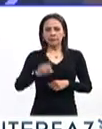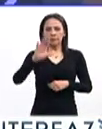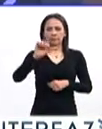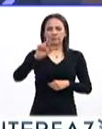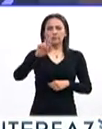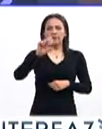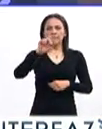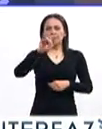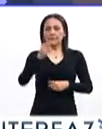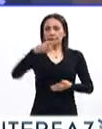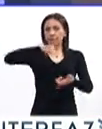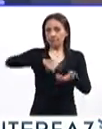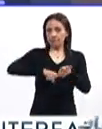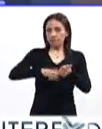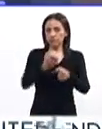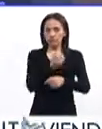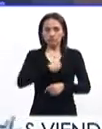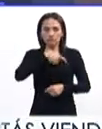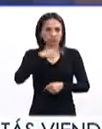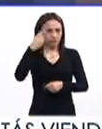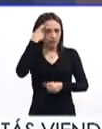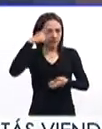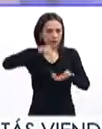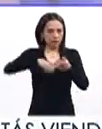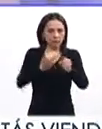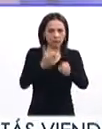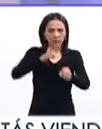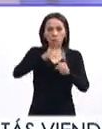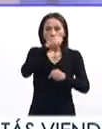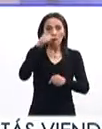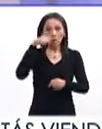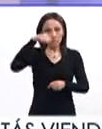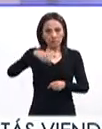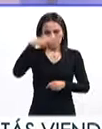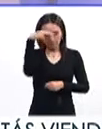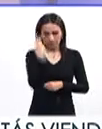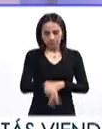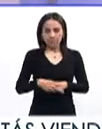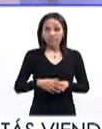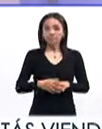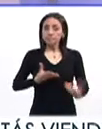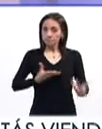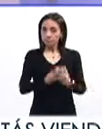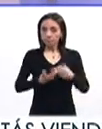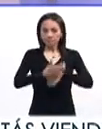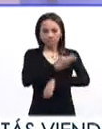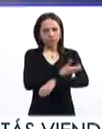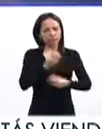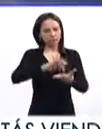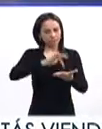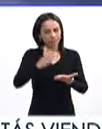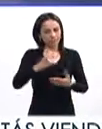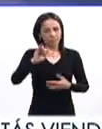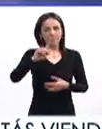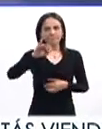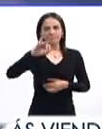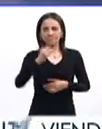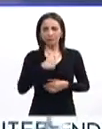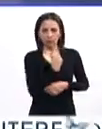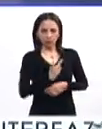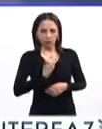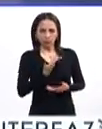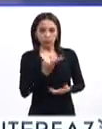a la unidad de salud mental del Hospital Juárez de México. Muchísimas gracias por acompañarnos, Cintia, un placer. Gracias. Y hablar de un tema que, bueno, pues